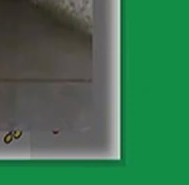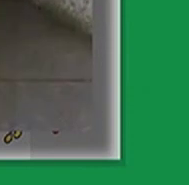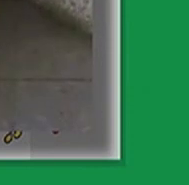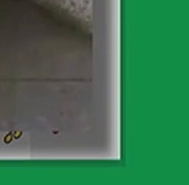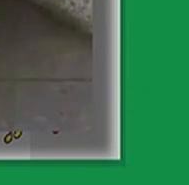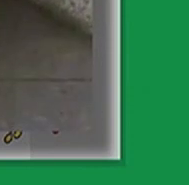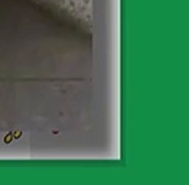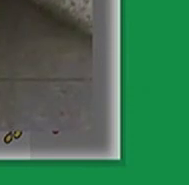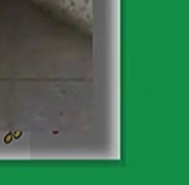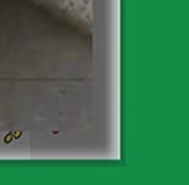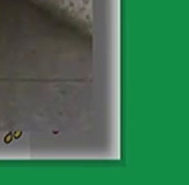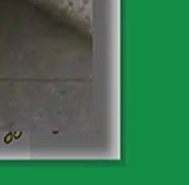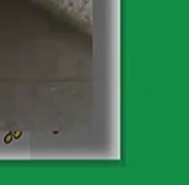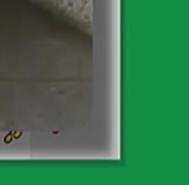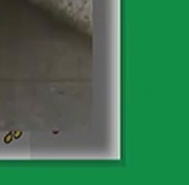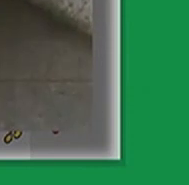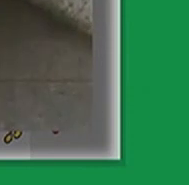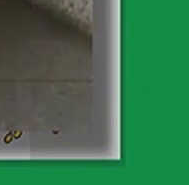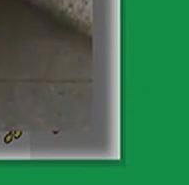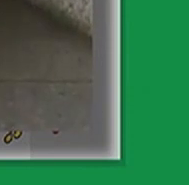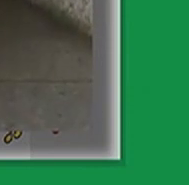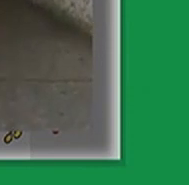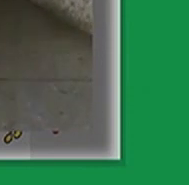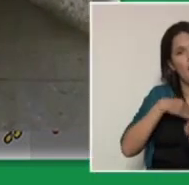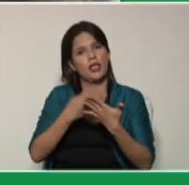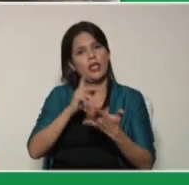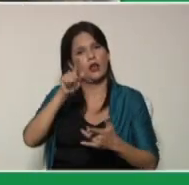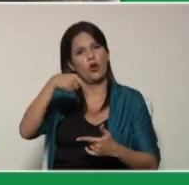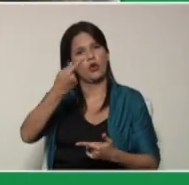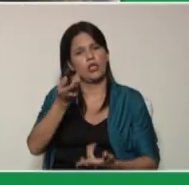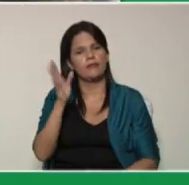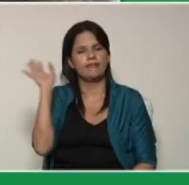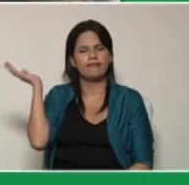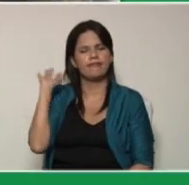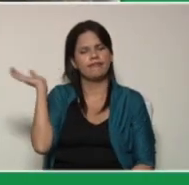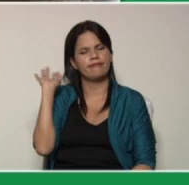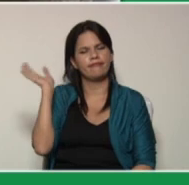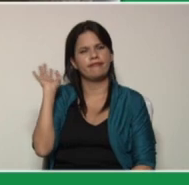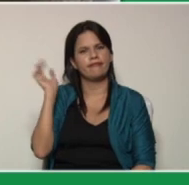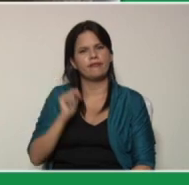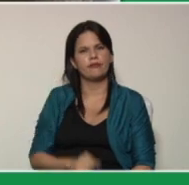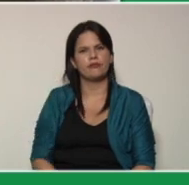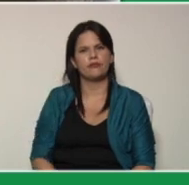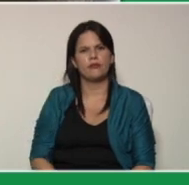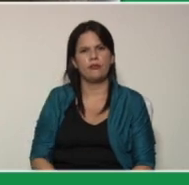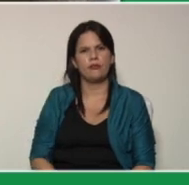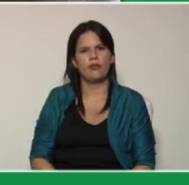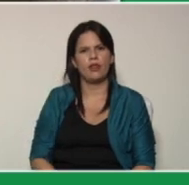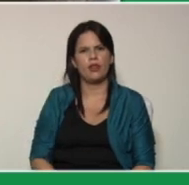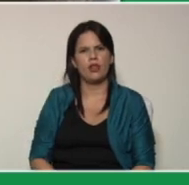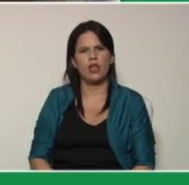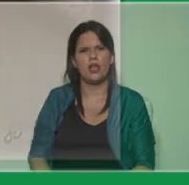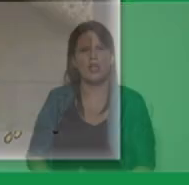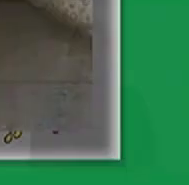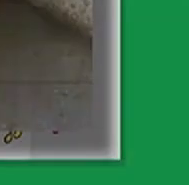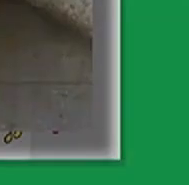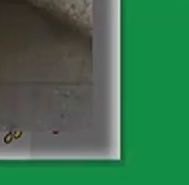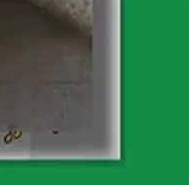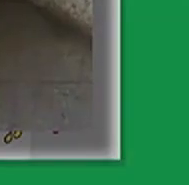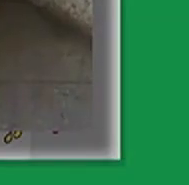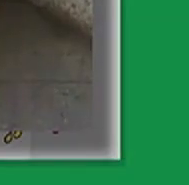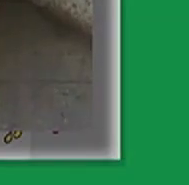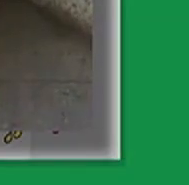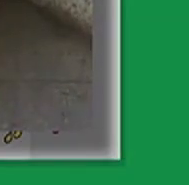despido de ustedes hasta la próxima soy Béronica Ramos en representación del Centro de Recursos para el Aprendizaje